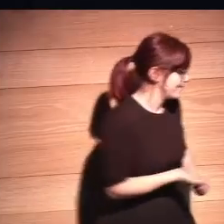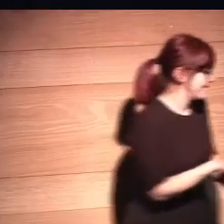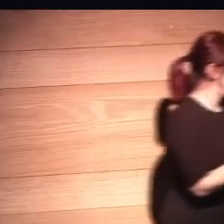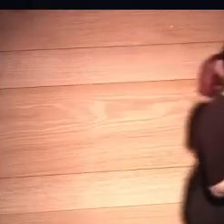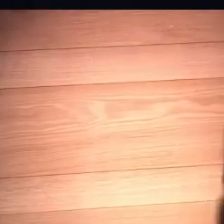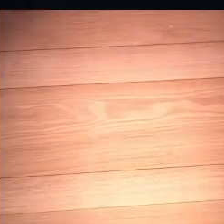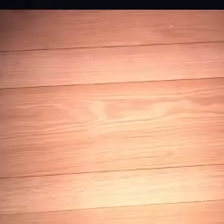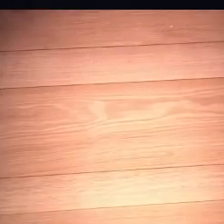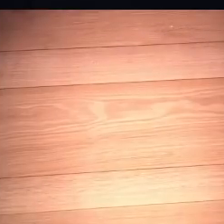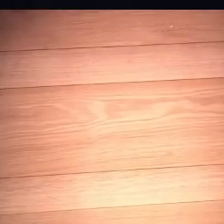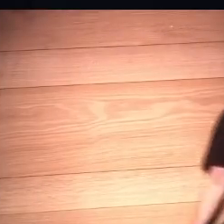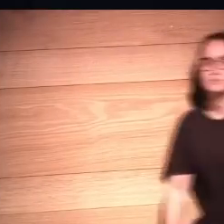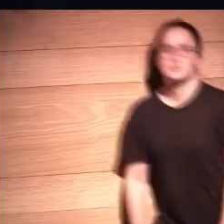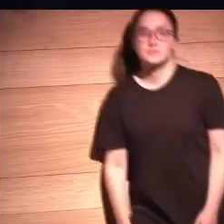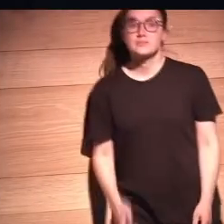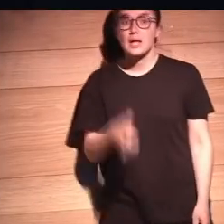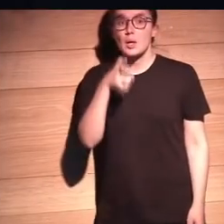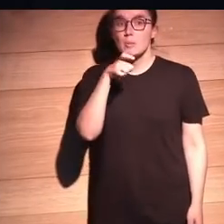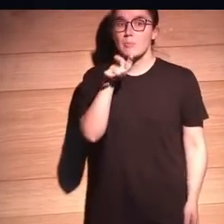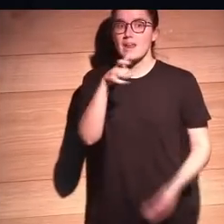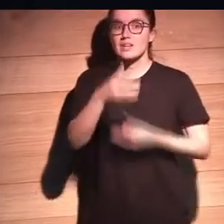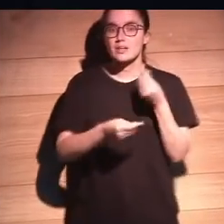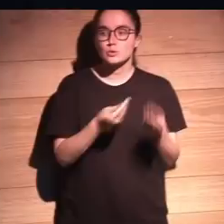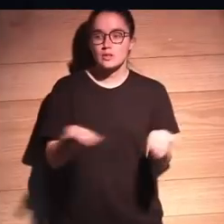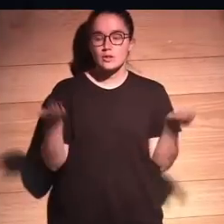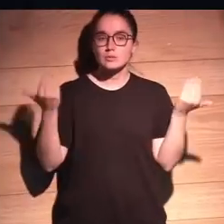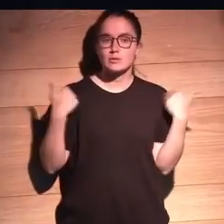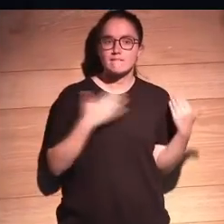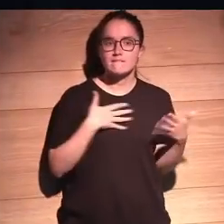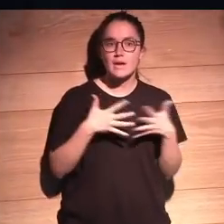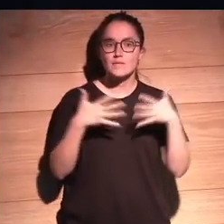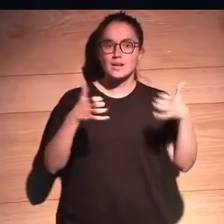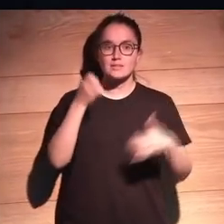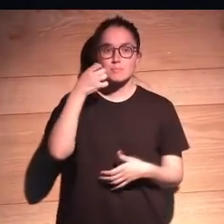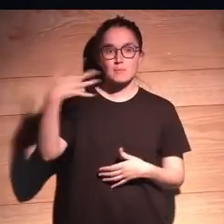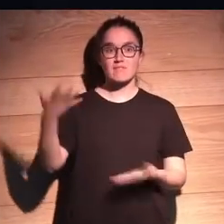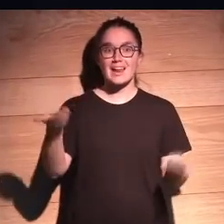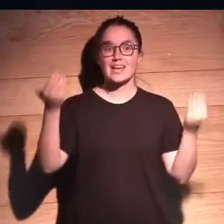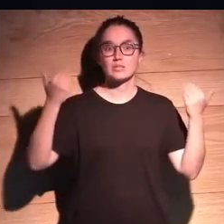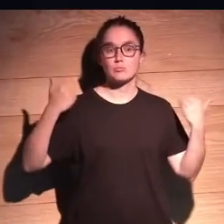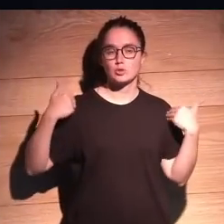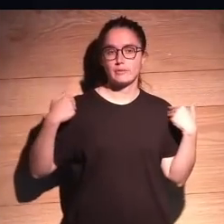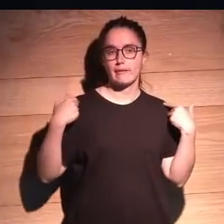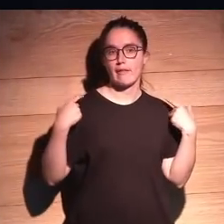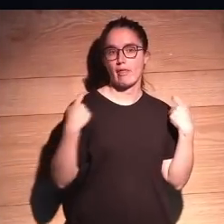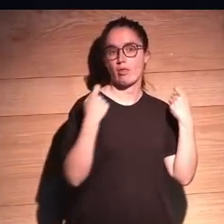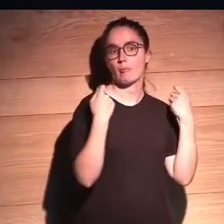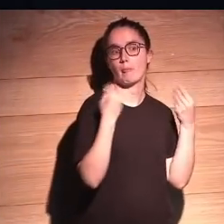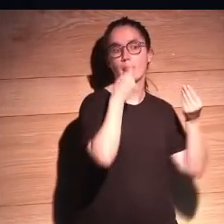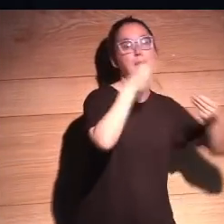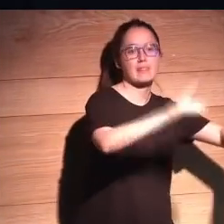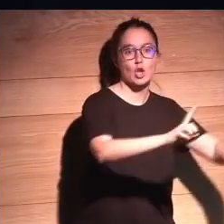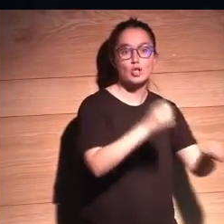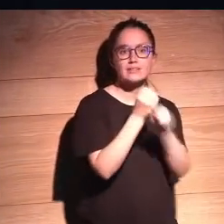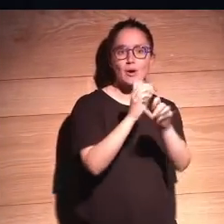usado de responsabilidad, bueno, yo quisiera decir esa frase famosa, la responsabilidad no se delega, se delega al trabajo,